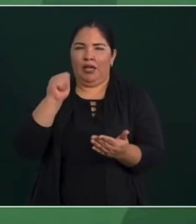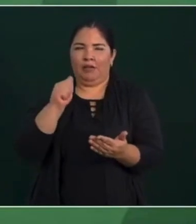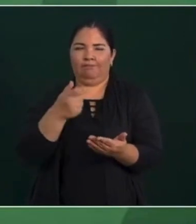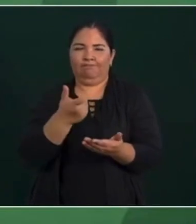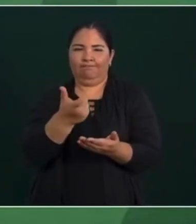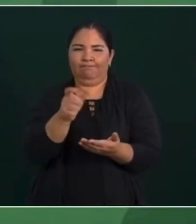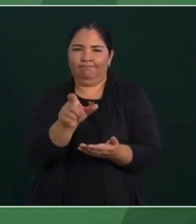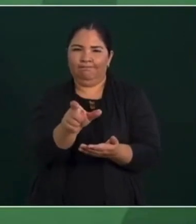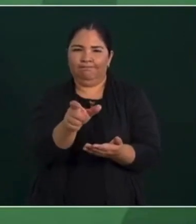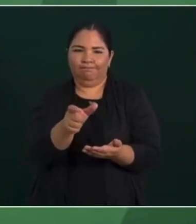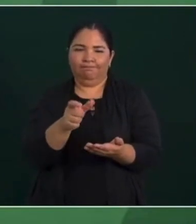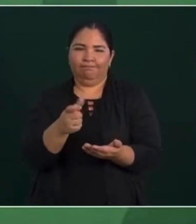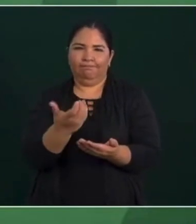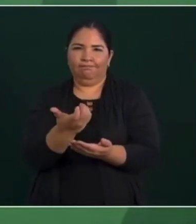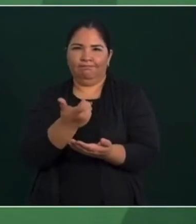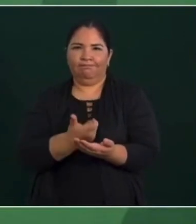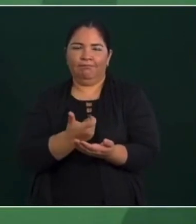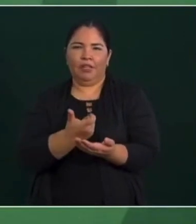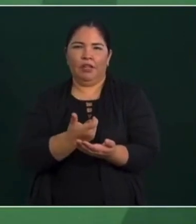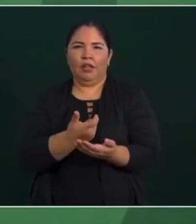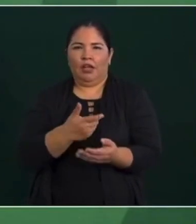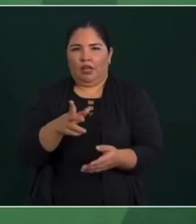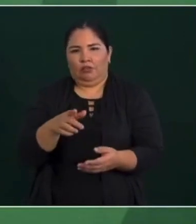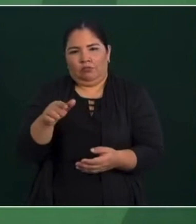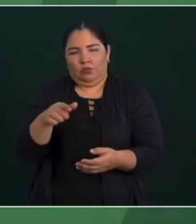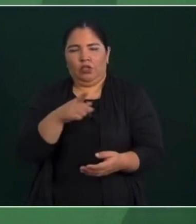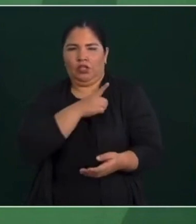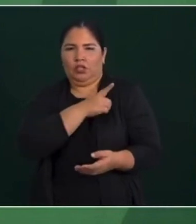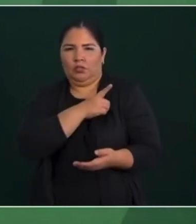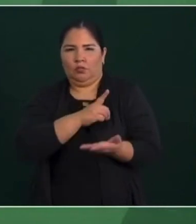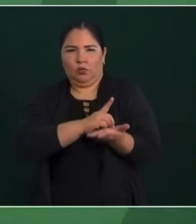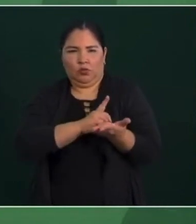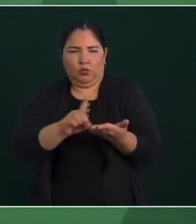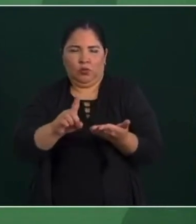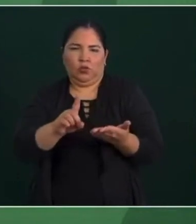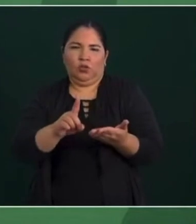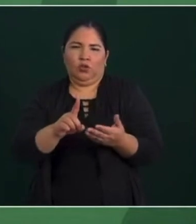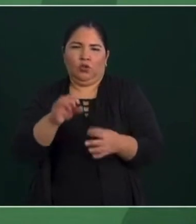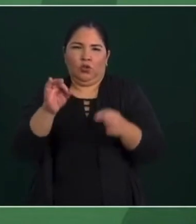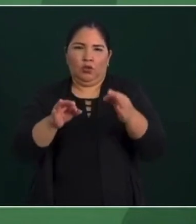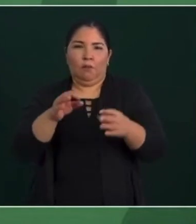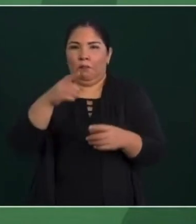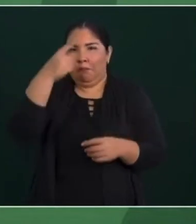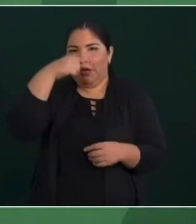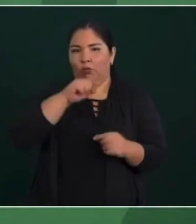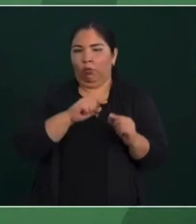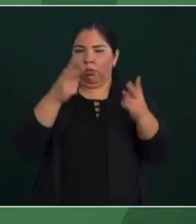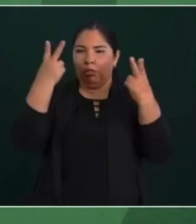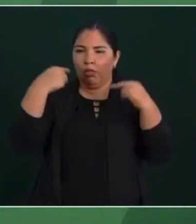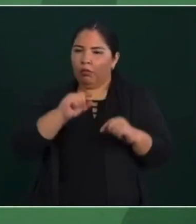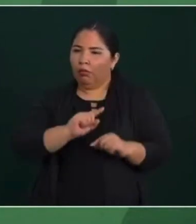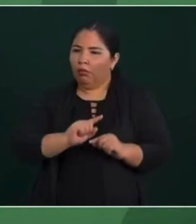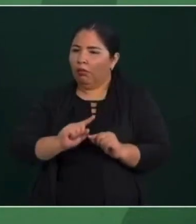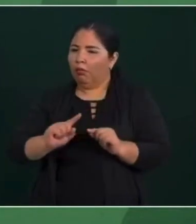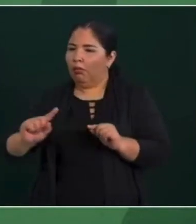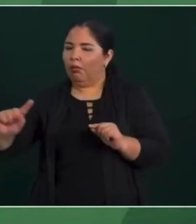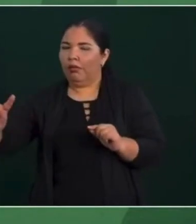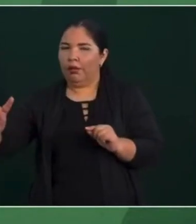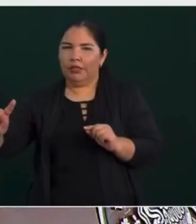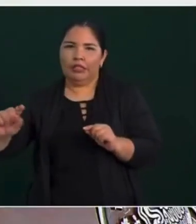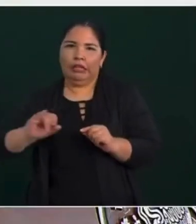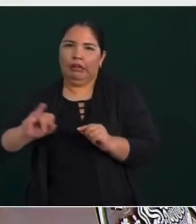su dinero, lo que por derecho y justicia les corresponde, y no tengan que trasladarse a lugares